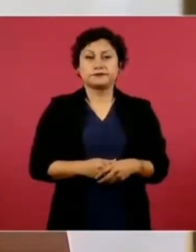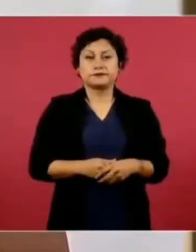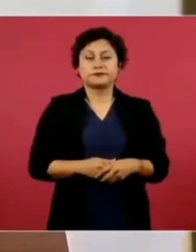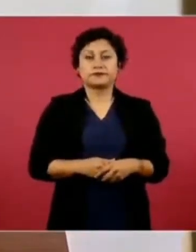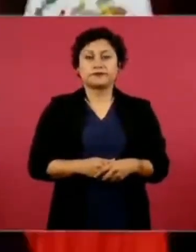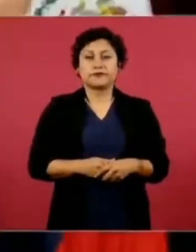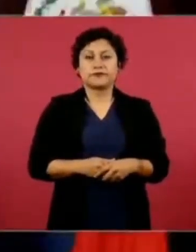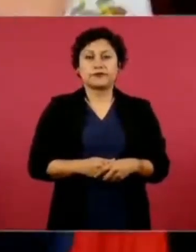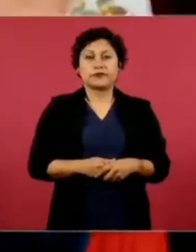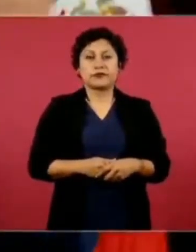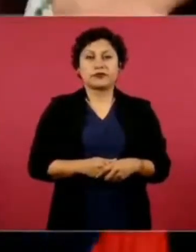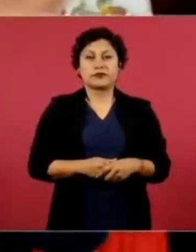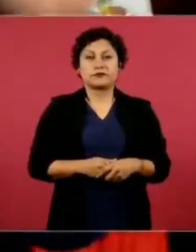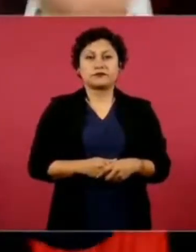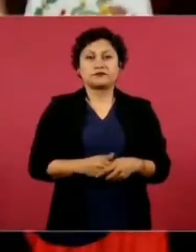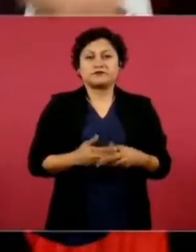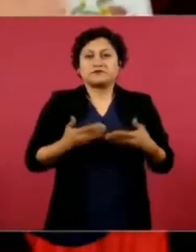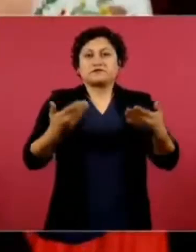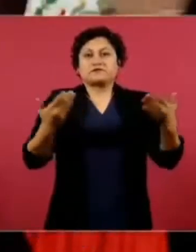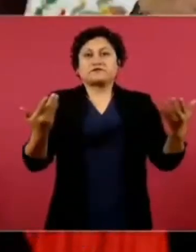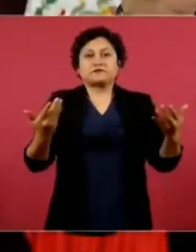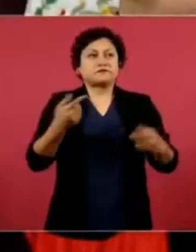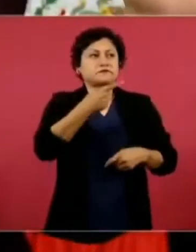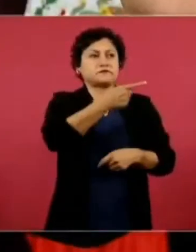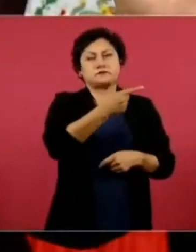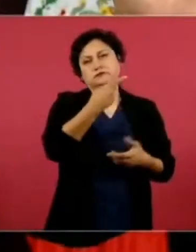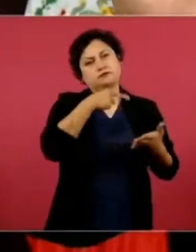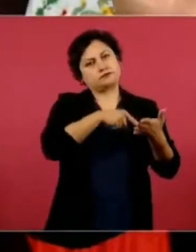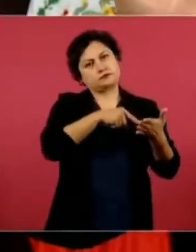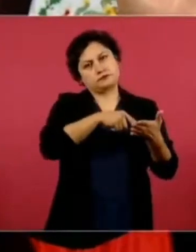y no importa si se viola la Constitución